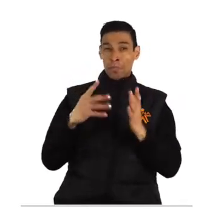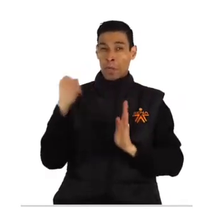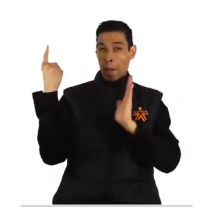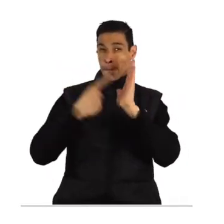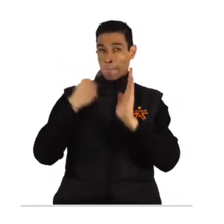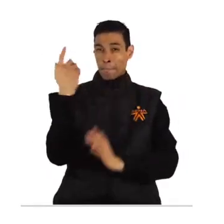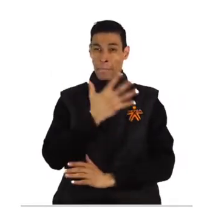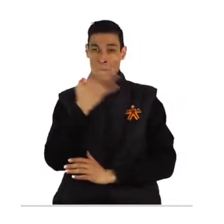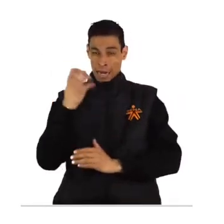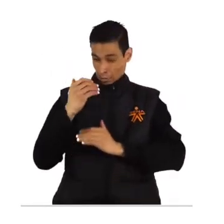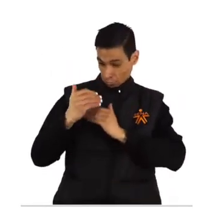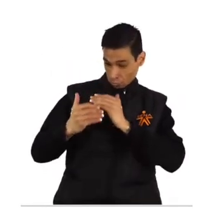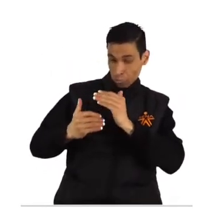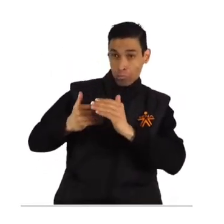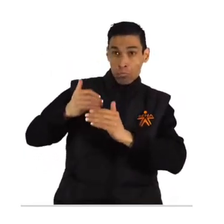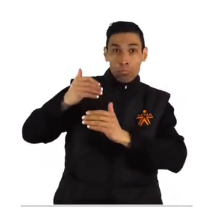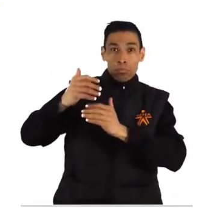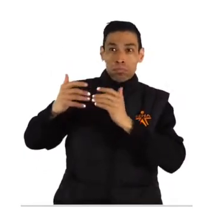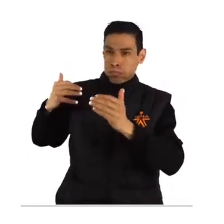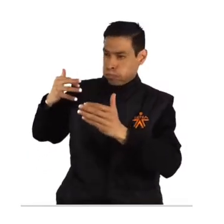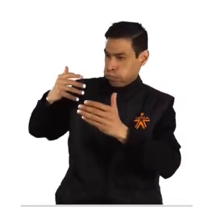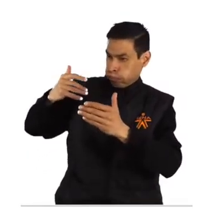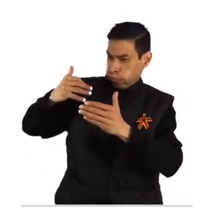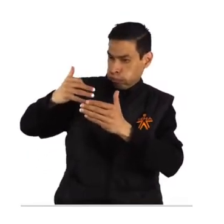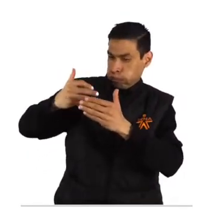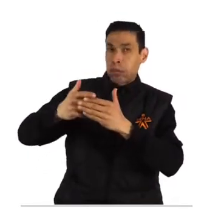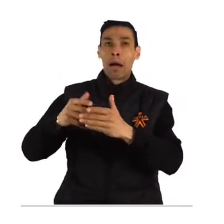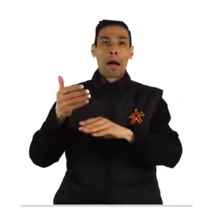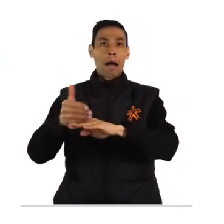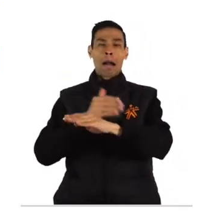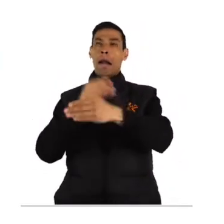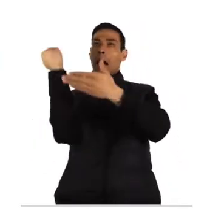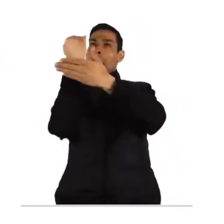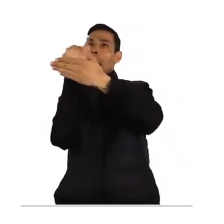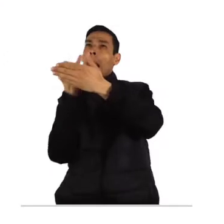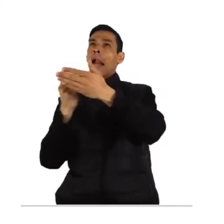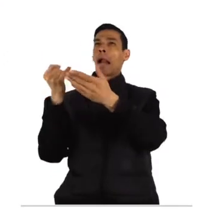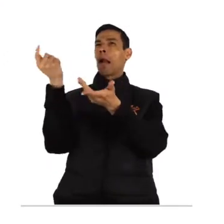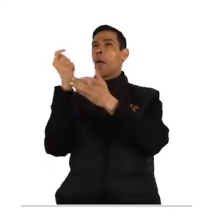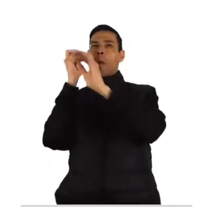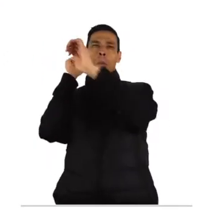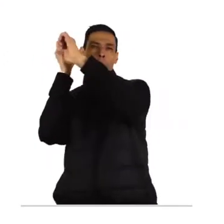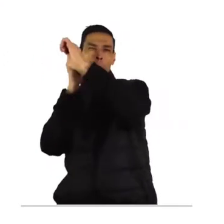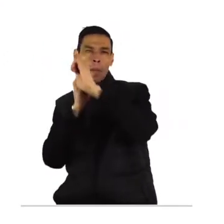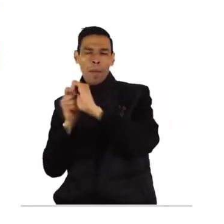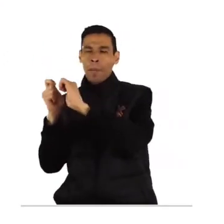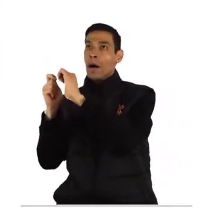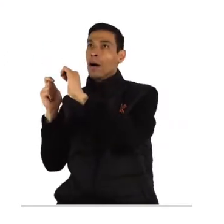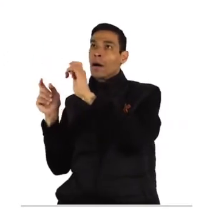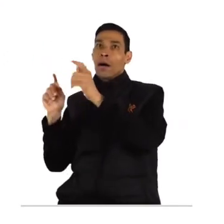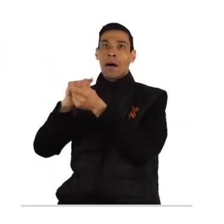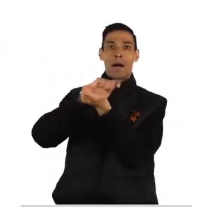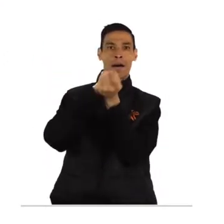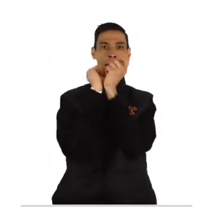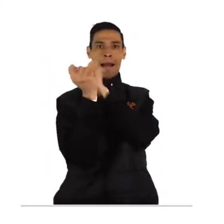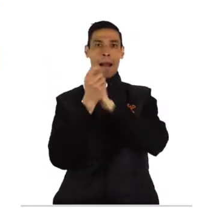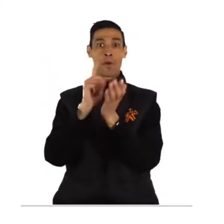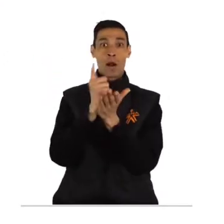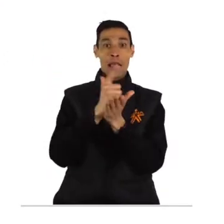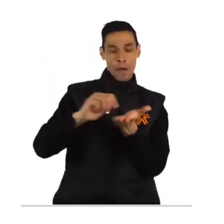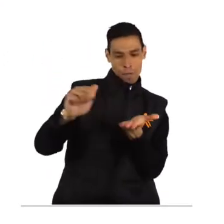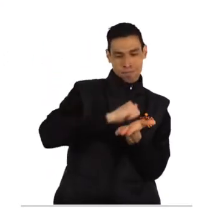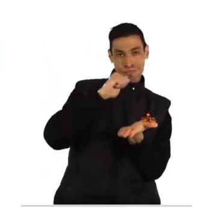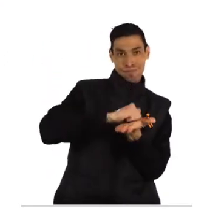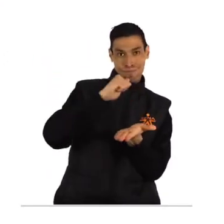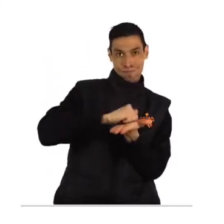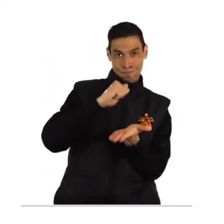pasar 1500 años de nuestra historia reciente para que el hombre pasará de pintar dibujar y tallar para que se imprimieran